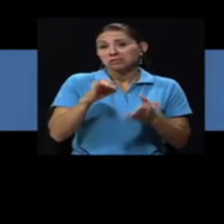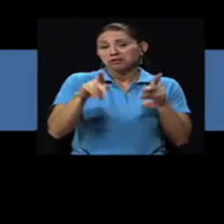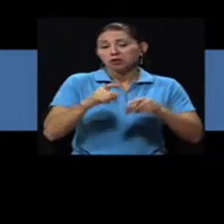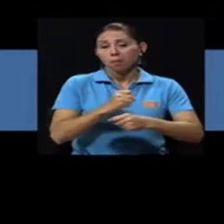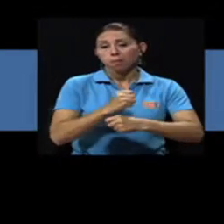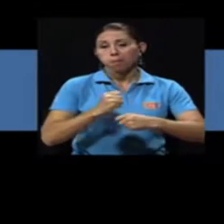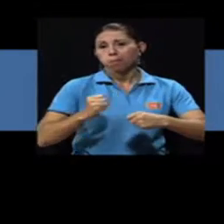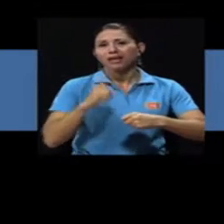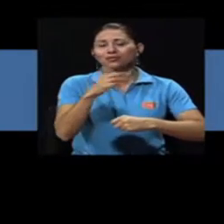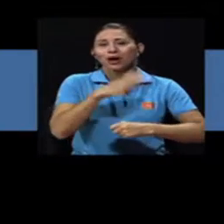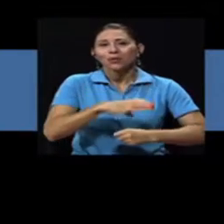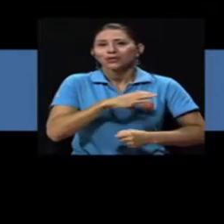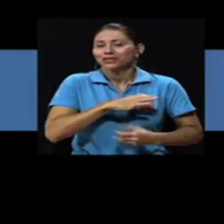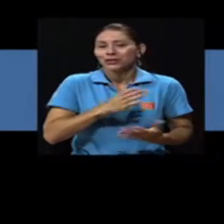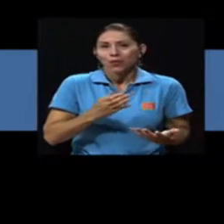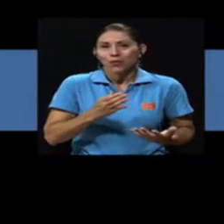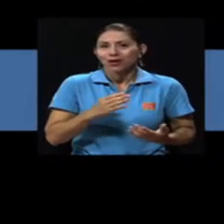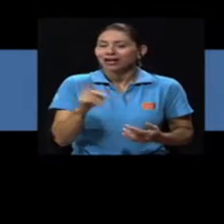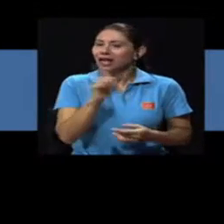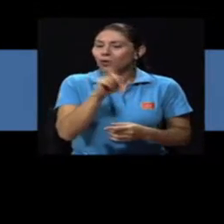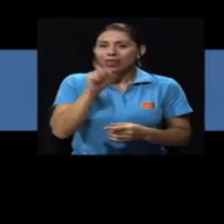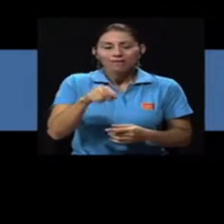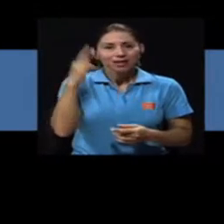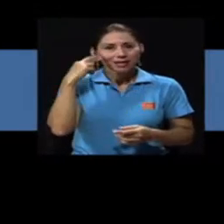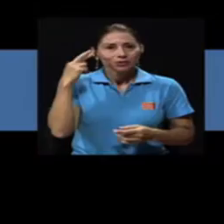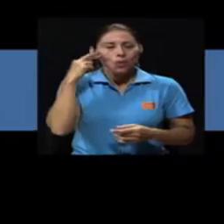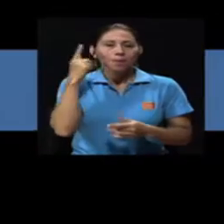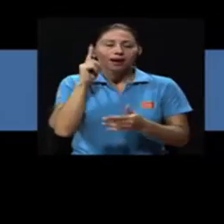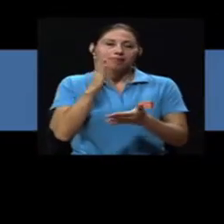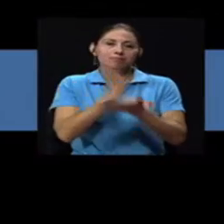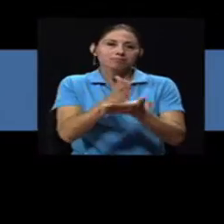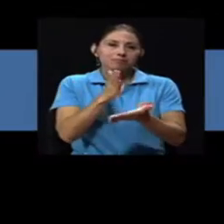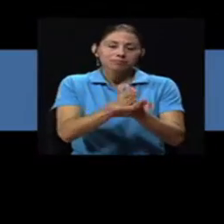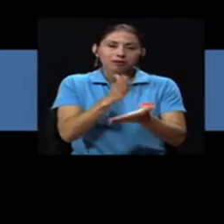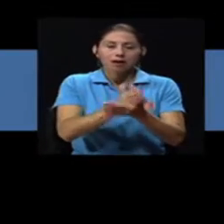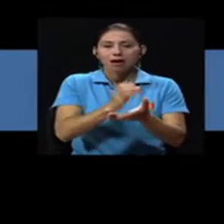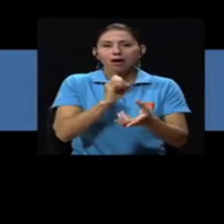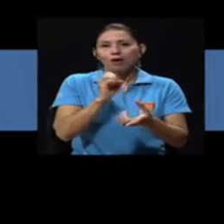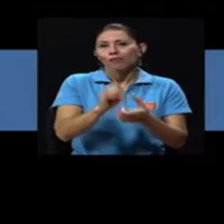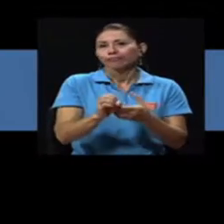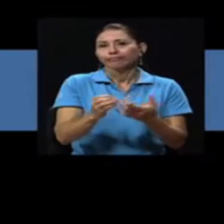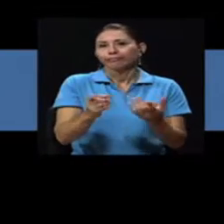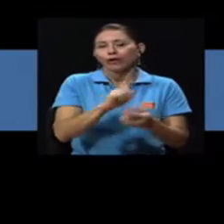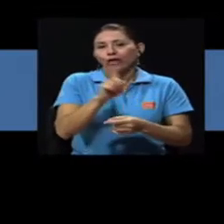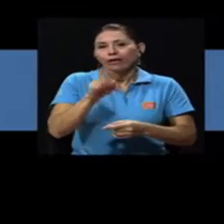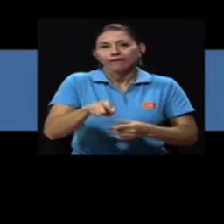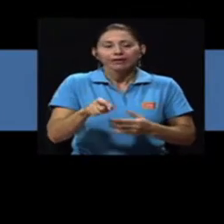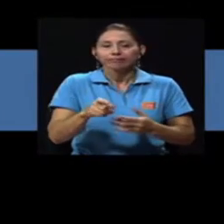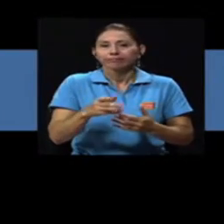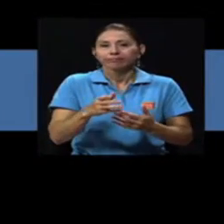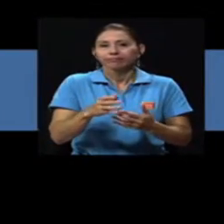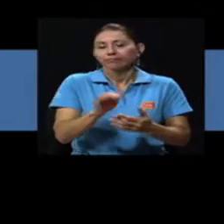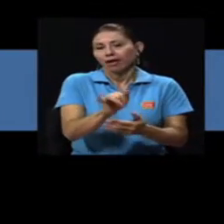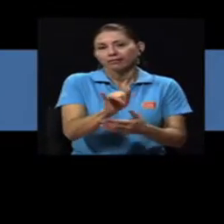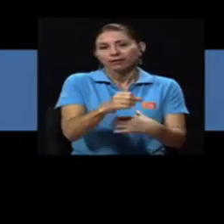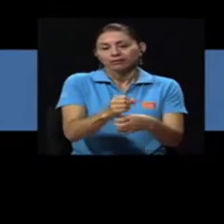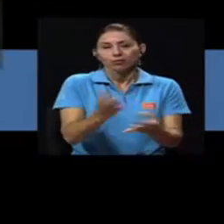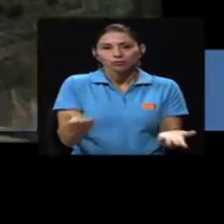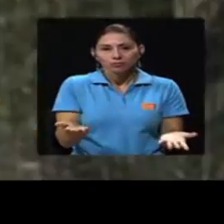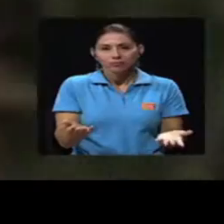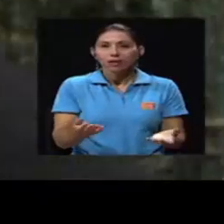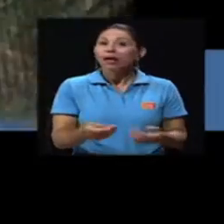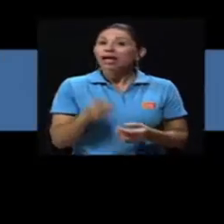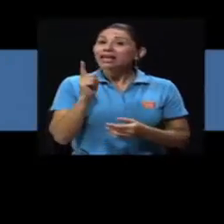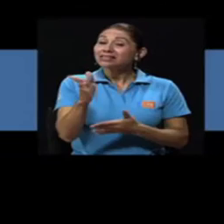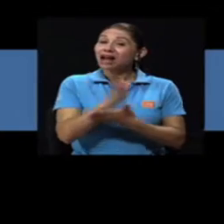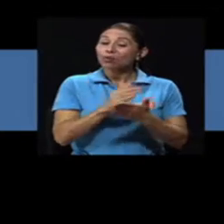no tiene por qué ser causa de bullying o causa de que a uno lo molesten